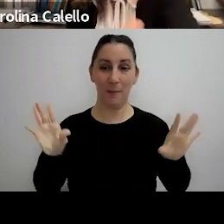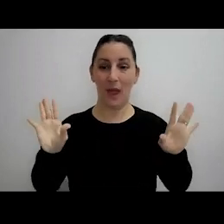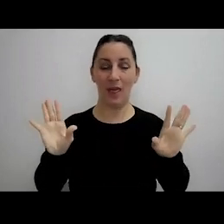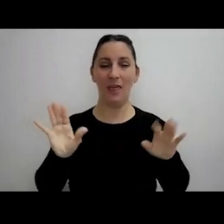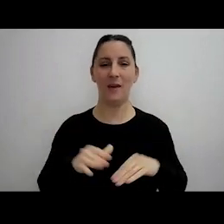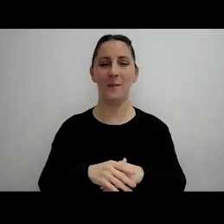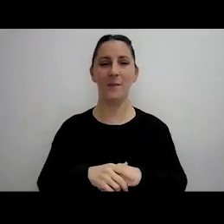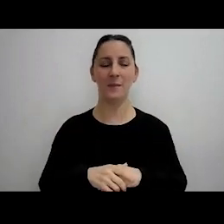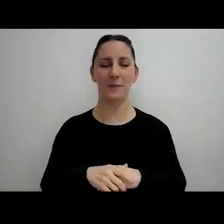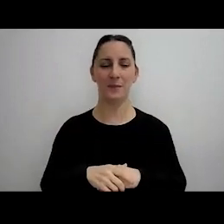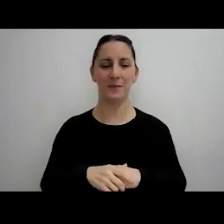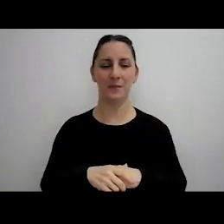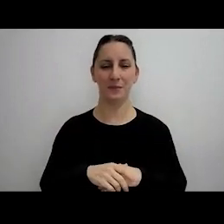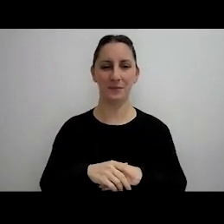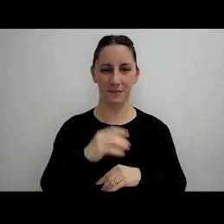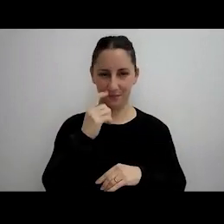no no no no gracias